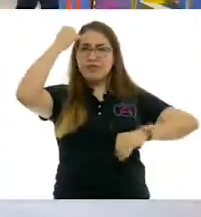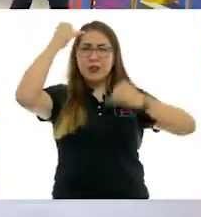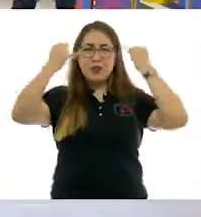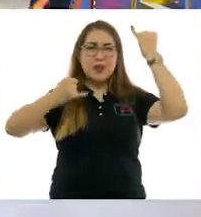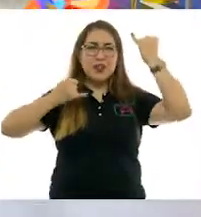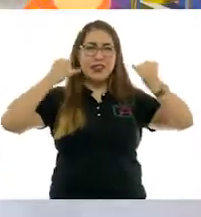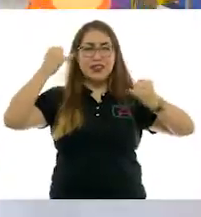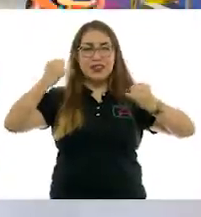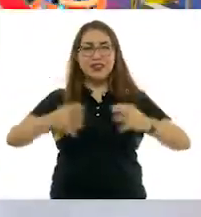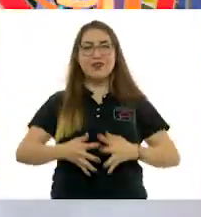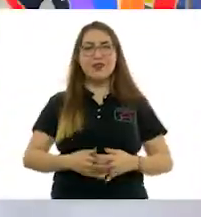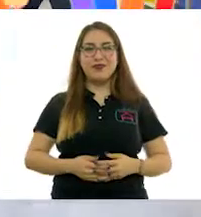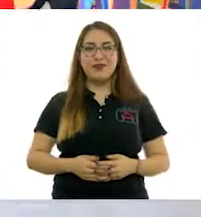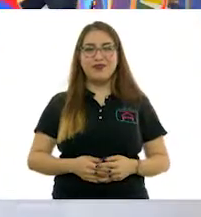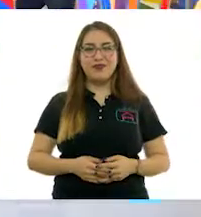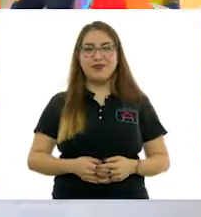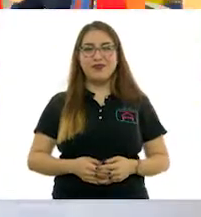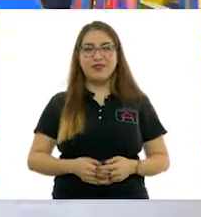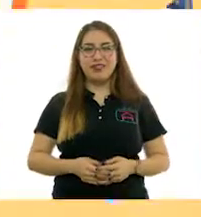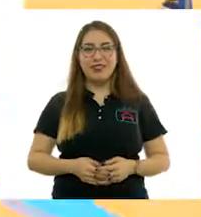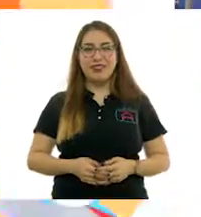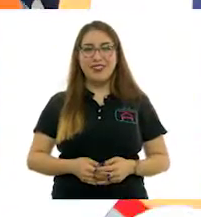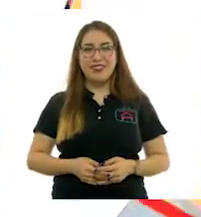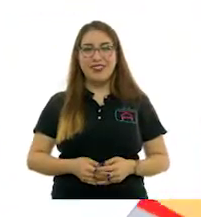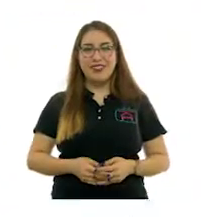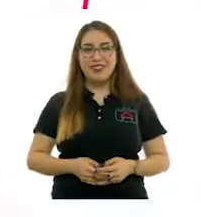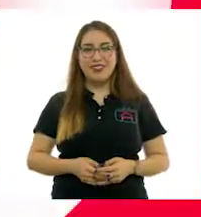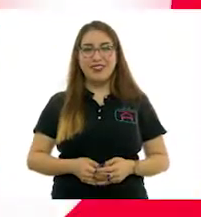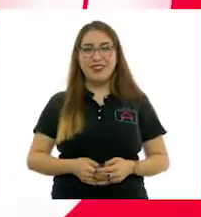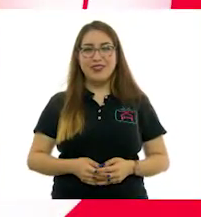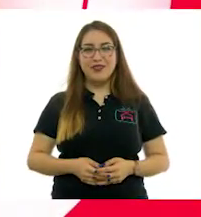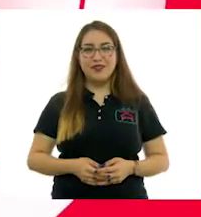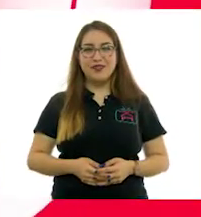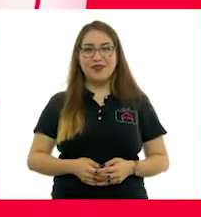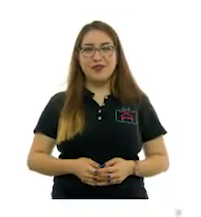son sostenidos por un gran pincel.